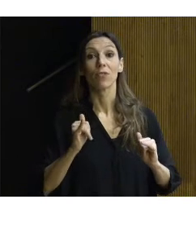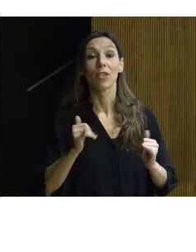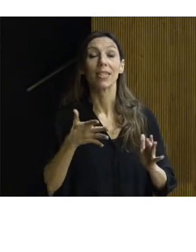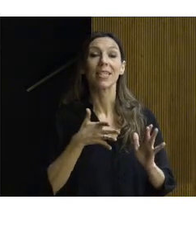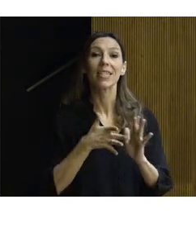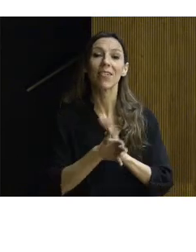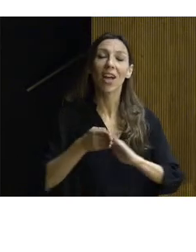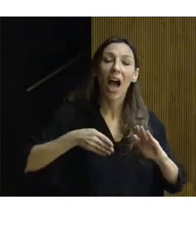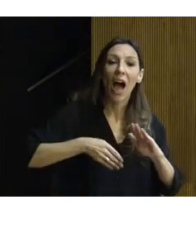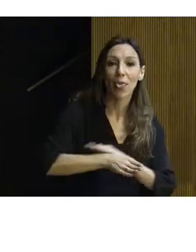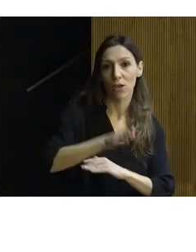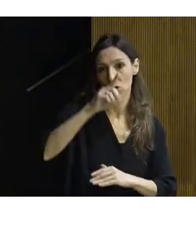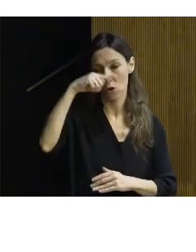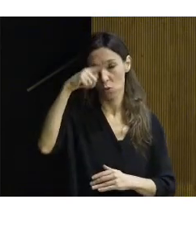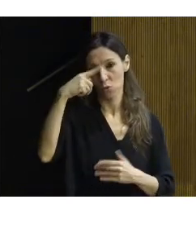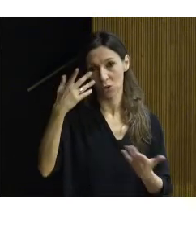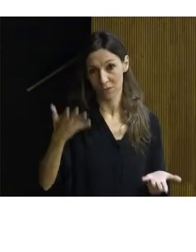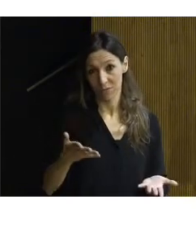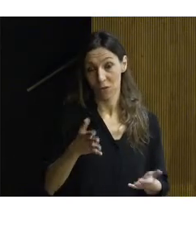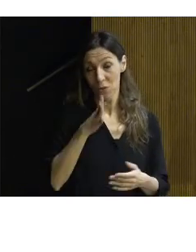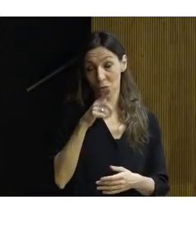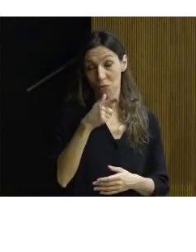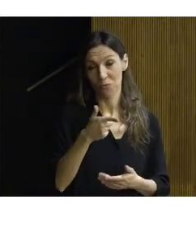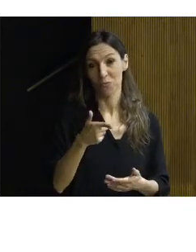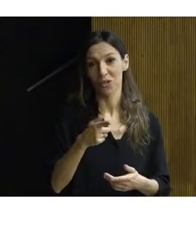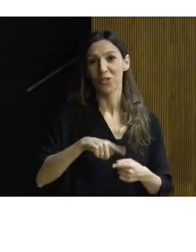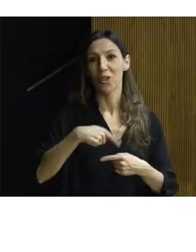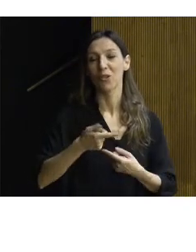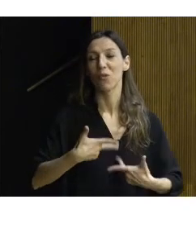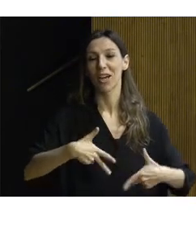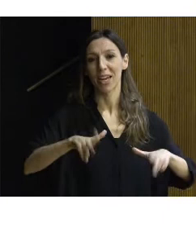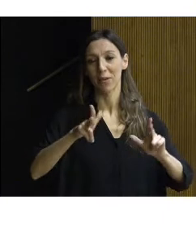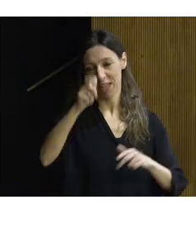y que ésta en definitiva es camino seguro hacia la libertad de los pueblos.